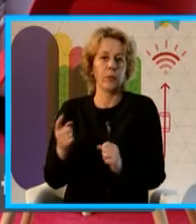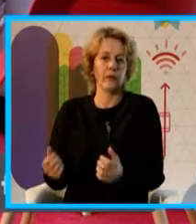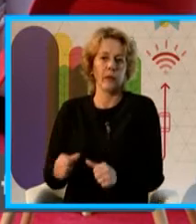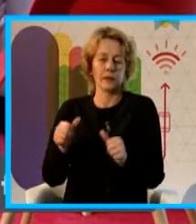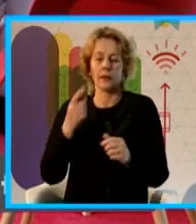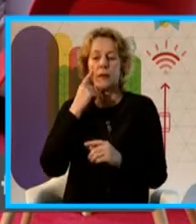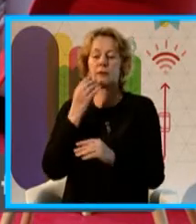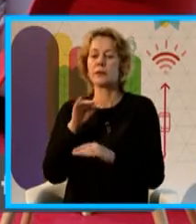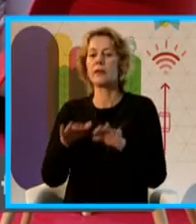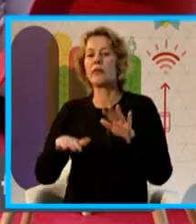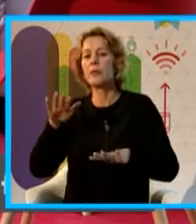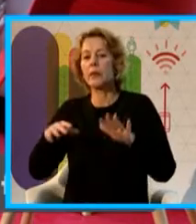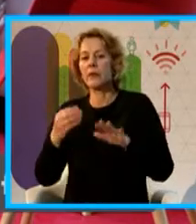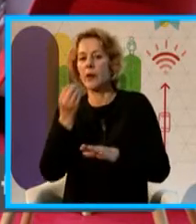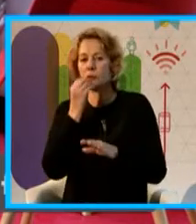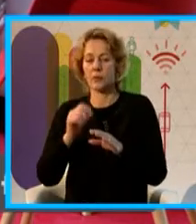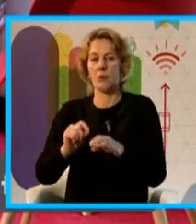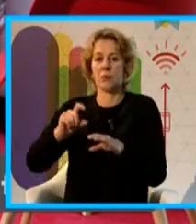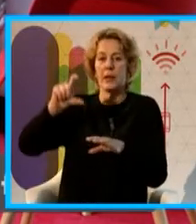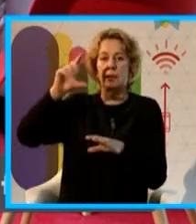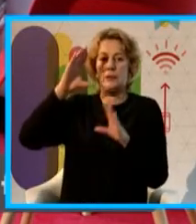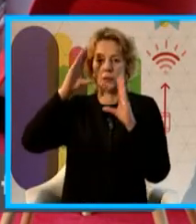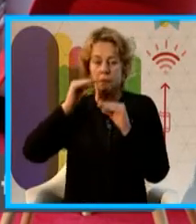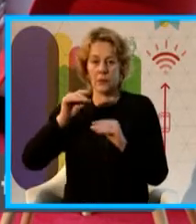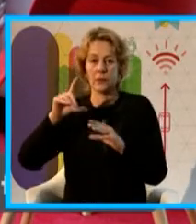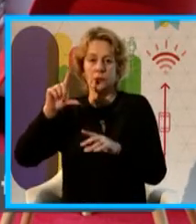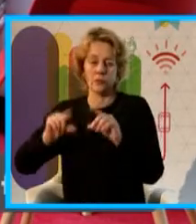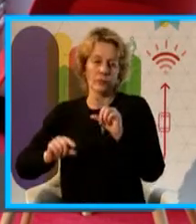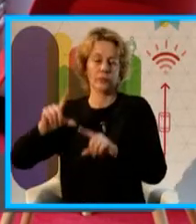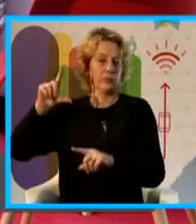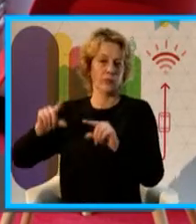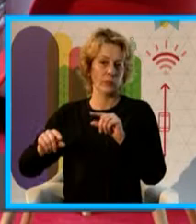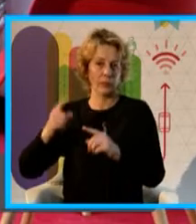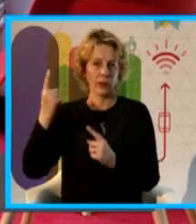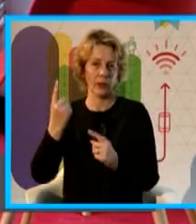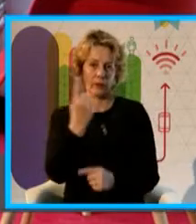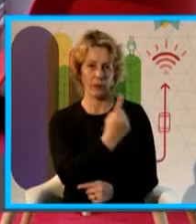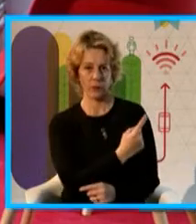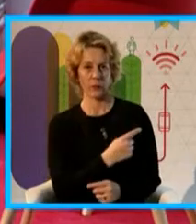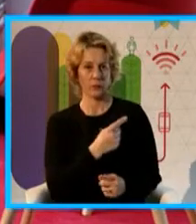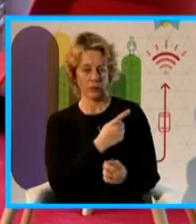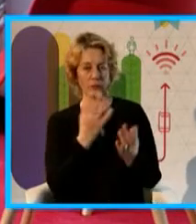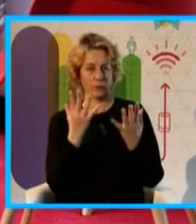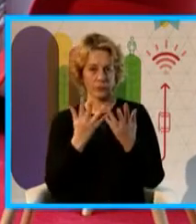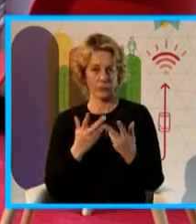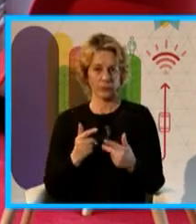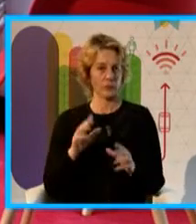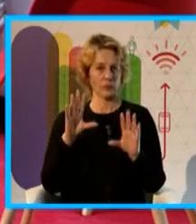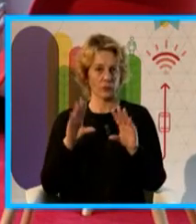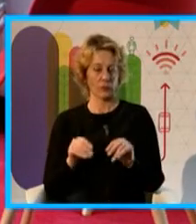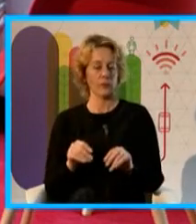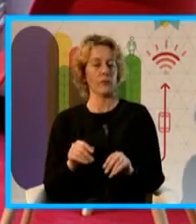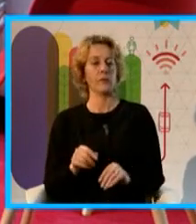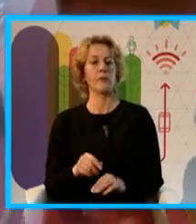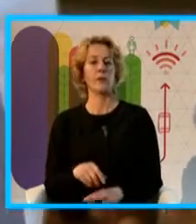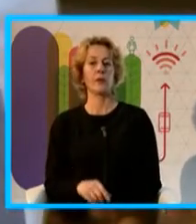consumo, y dimerización y control de cada una de estas luminarias. Pasamos a la próxima. Bueno, esta es